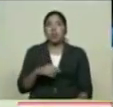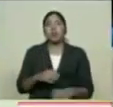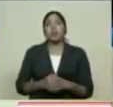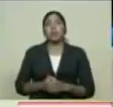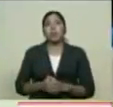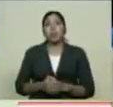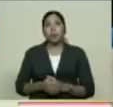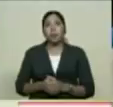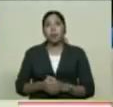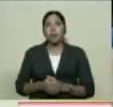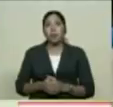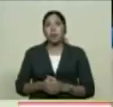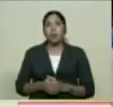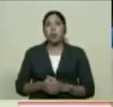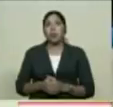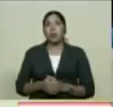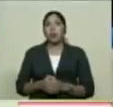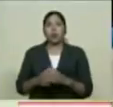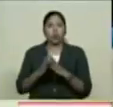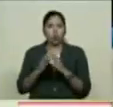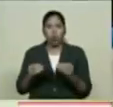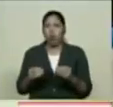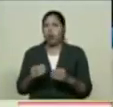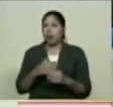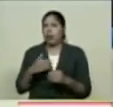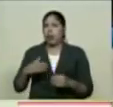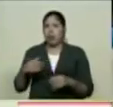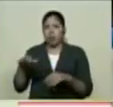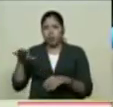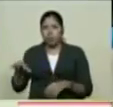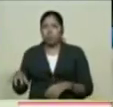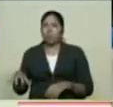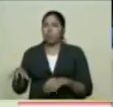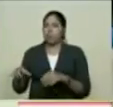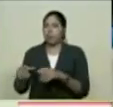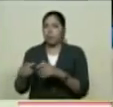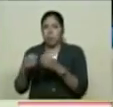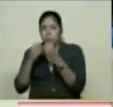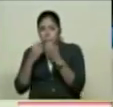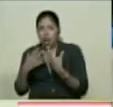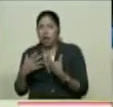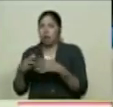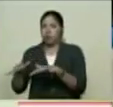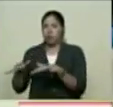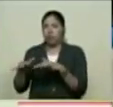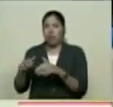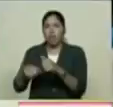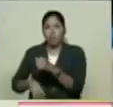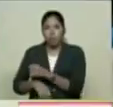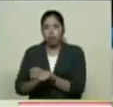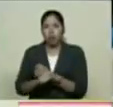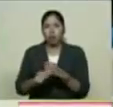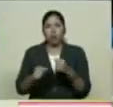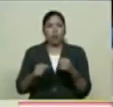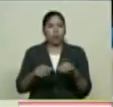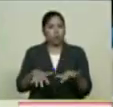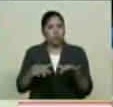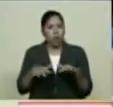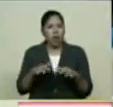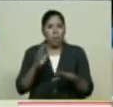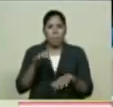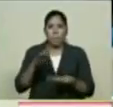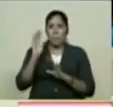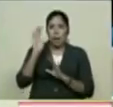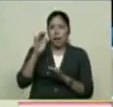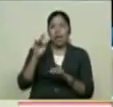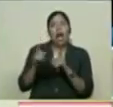En fútbol En basque En cada una De esas escuelas Que tenemos Algunas con En este momento Con un tema De